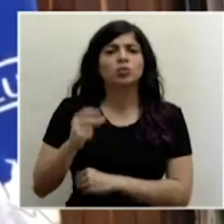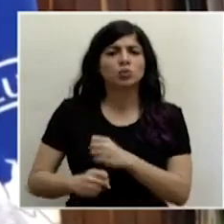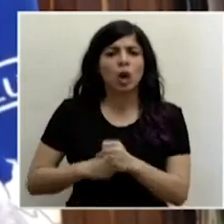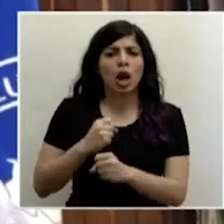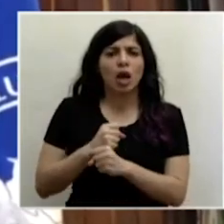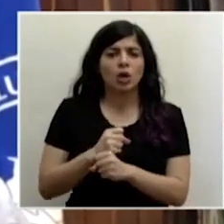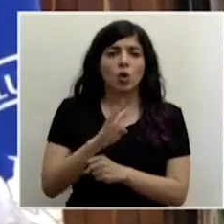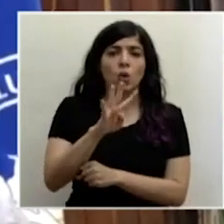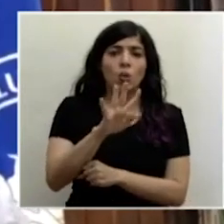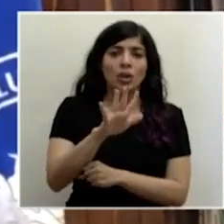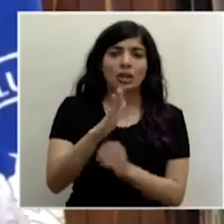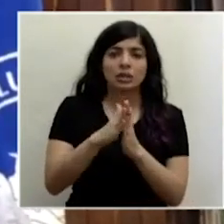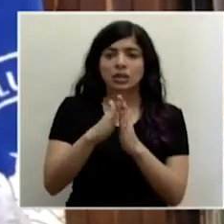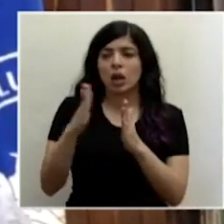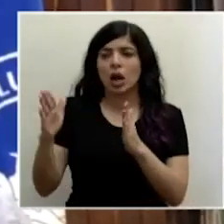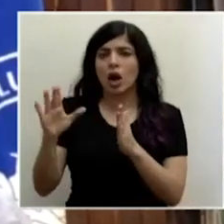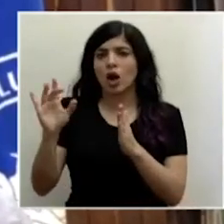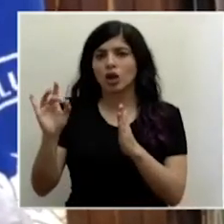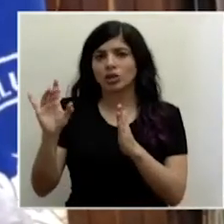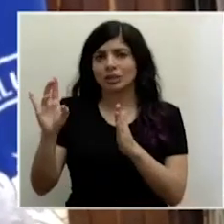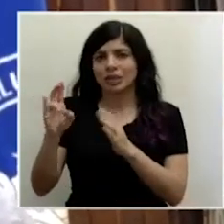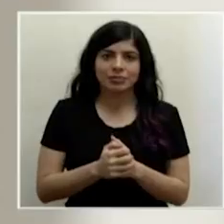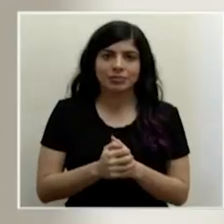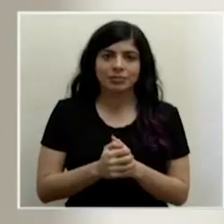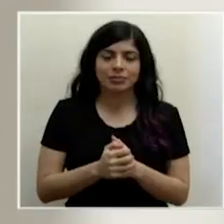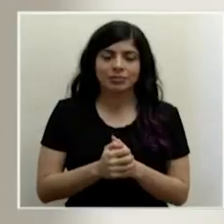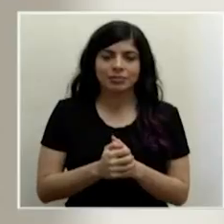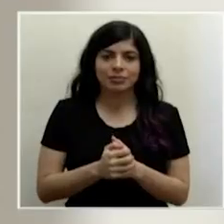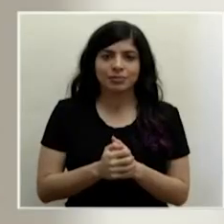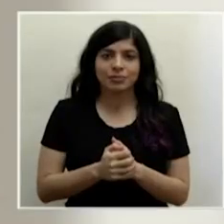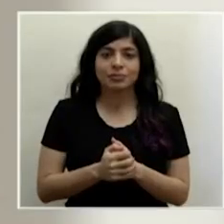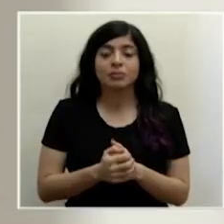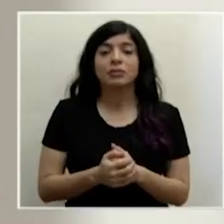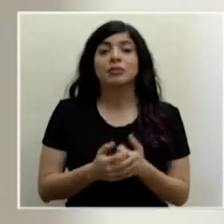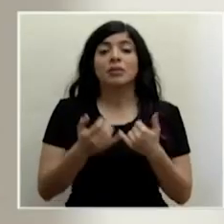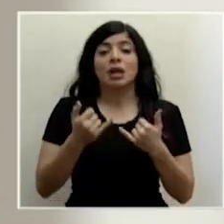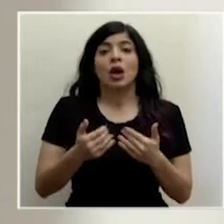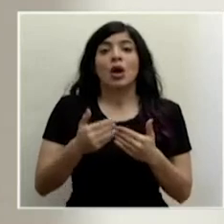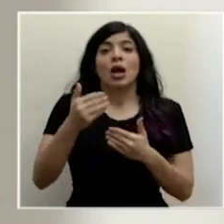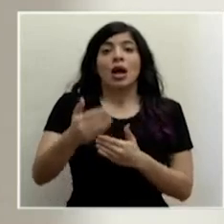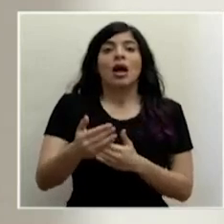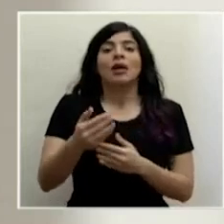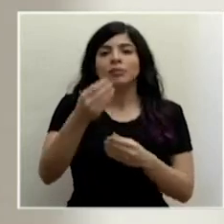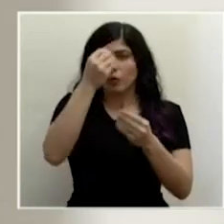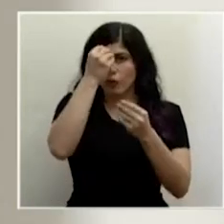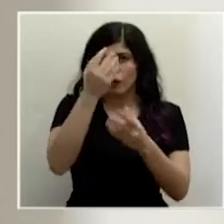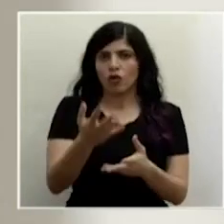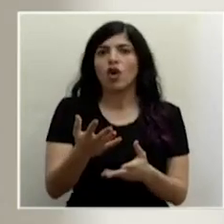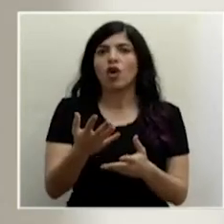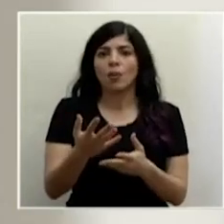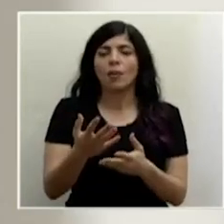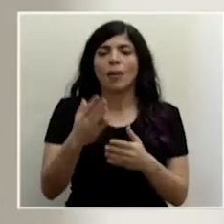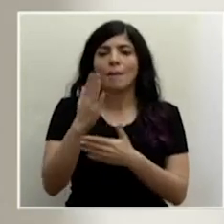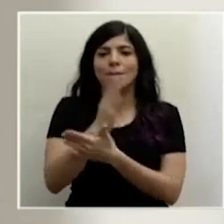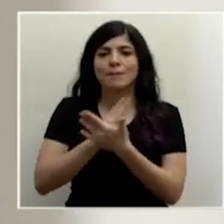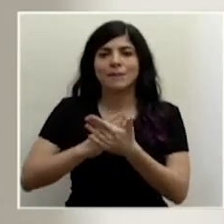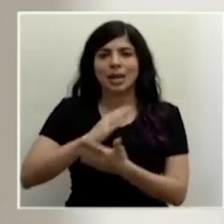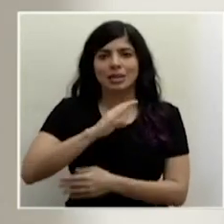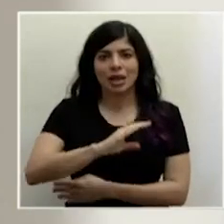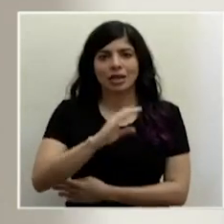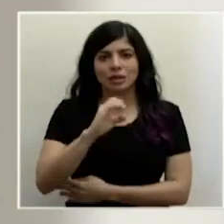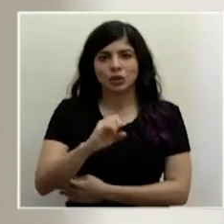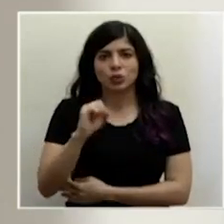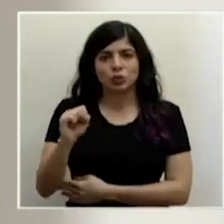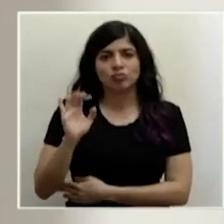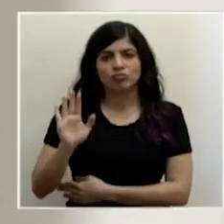edad que va desde los 45 hasta los 87 años. A continuación escucharemos el informe de acciones de la Caja Costarricense